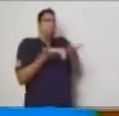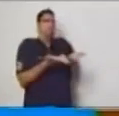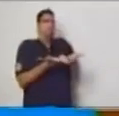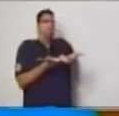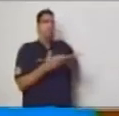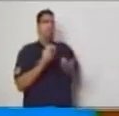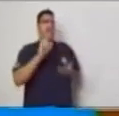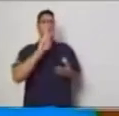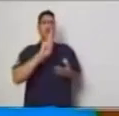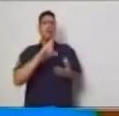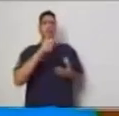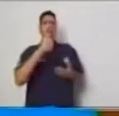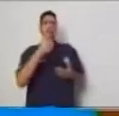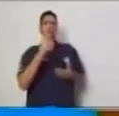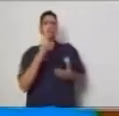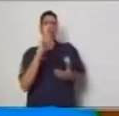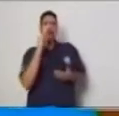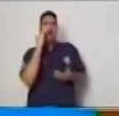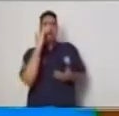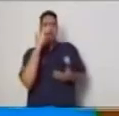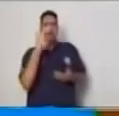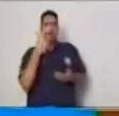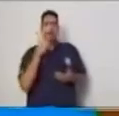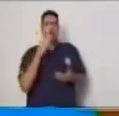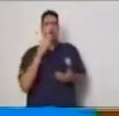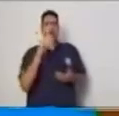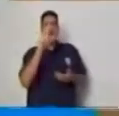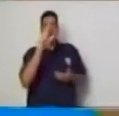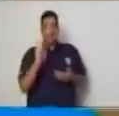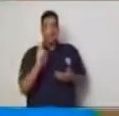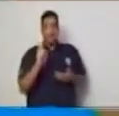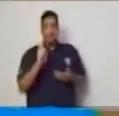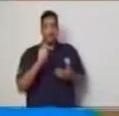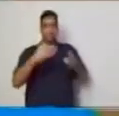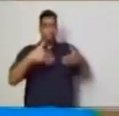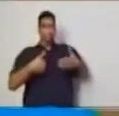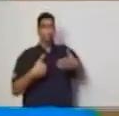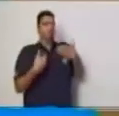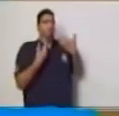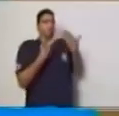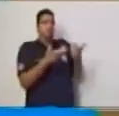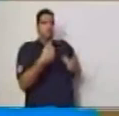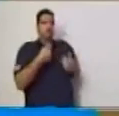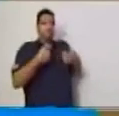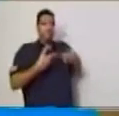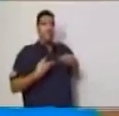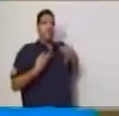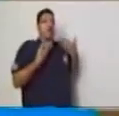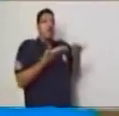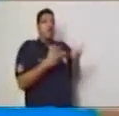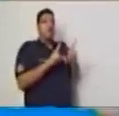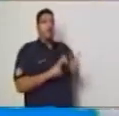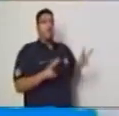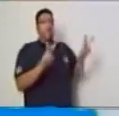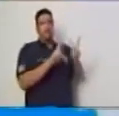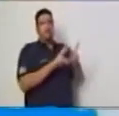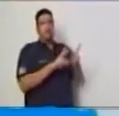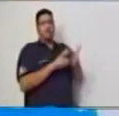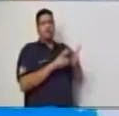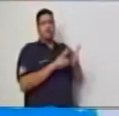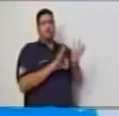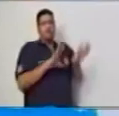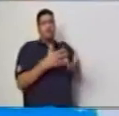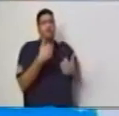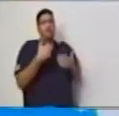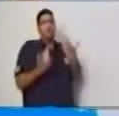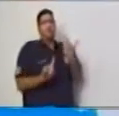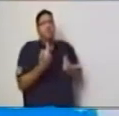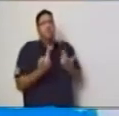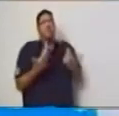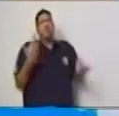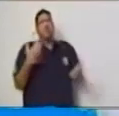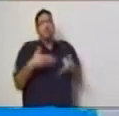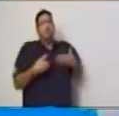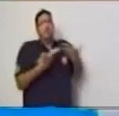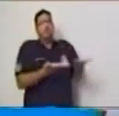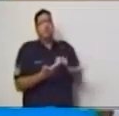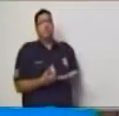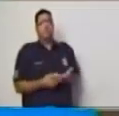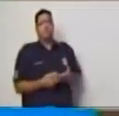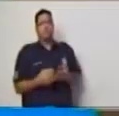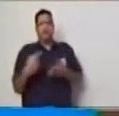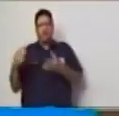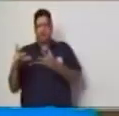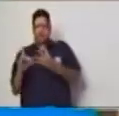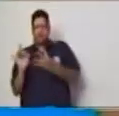conociendo dos términos sumamente importantes. Primero, vamos a